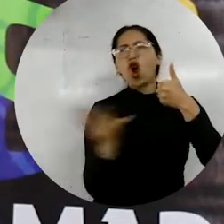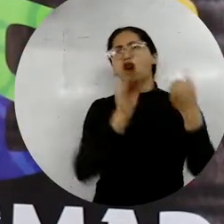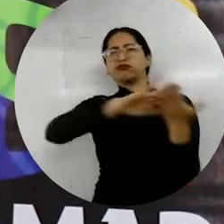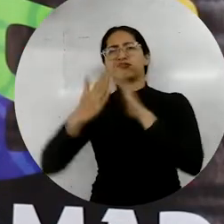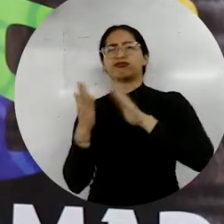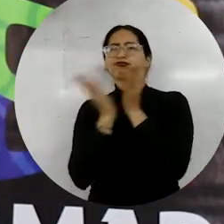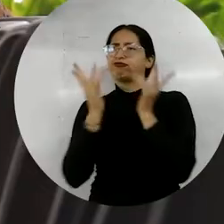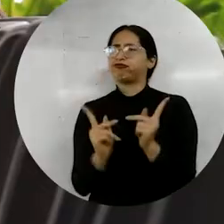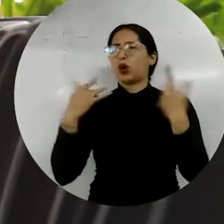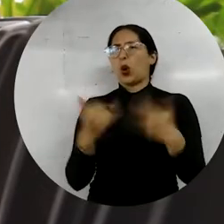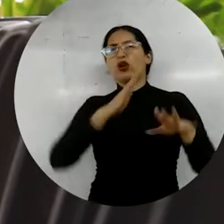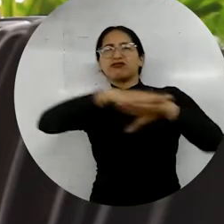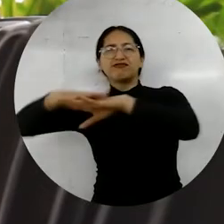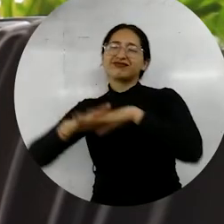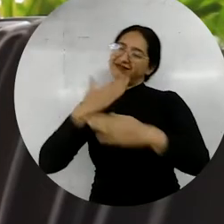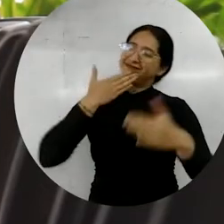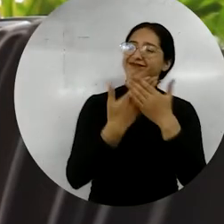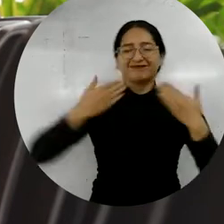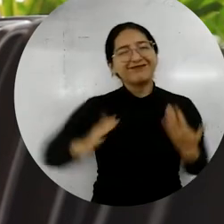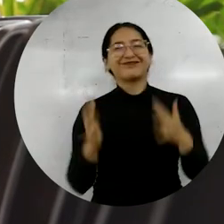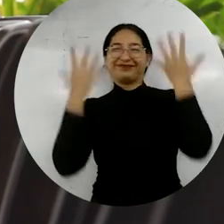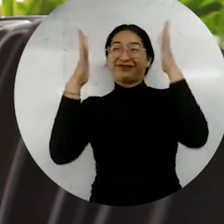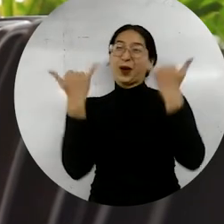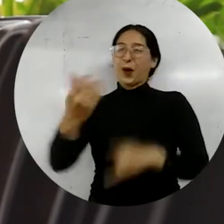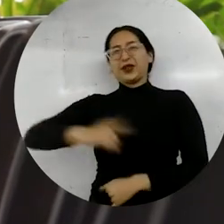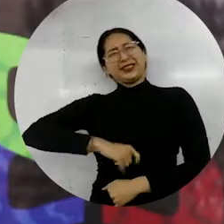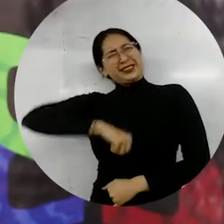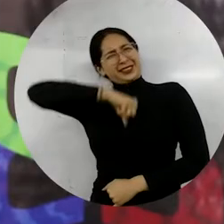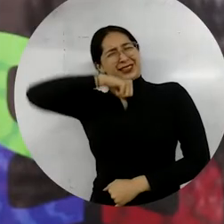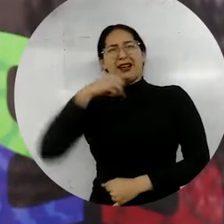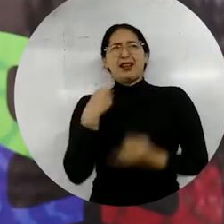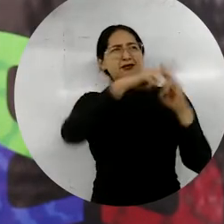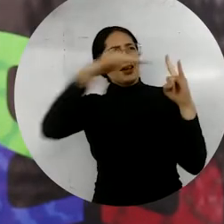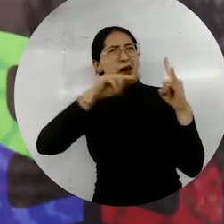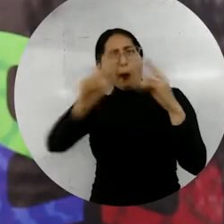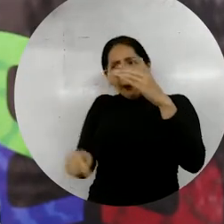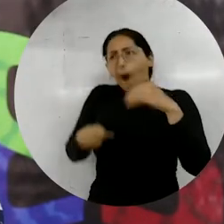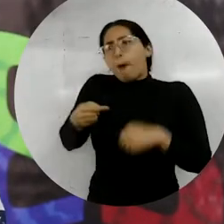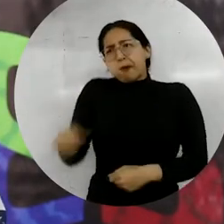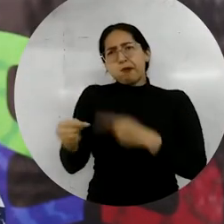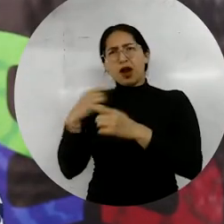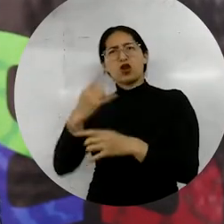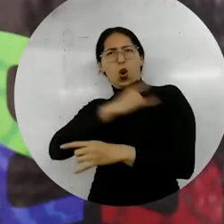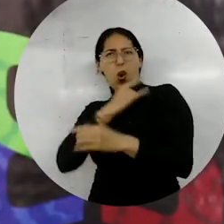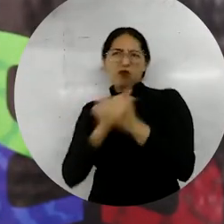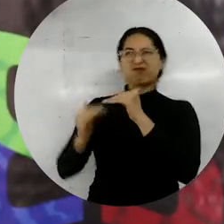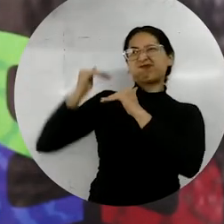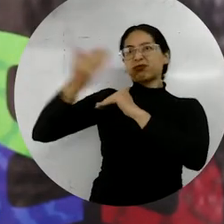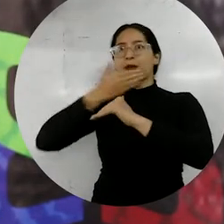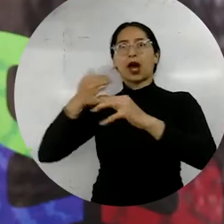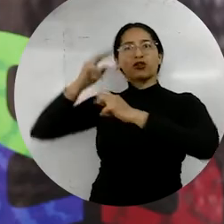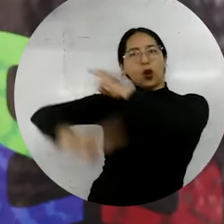a toda la comunidad estudiantil por este significativo logro que hoy celebramos todos. Nos enorgullece que la universidad haga parte de las mejores